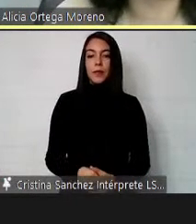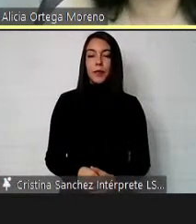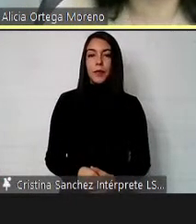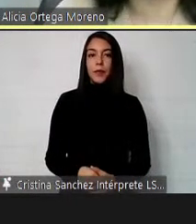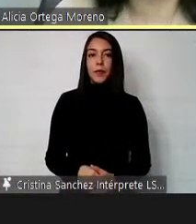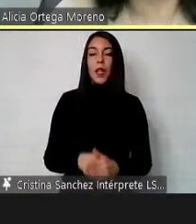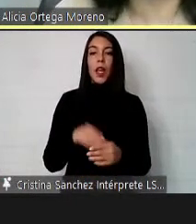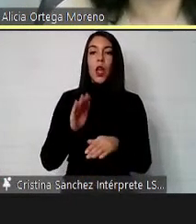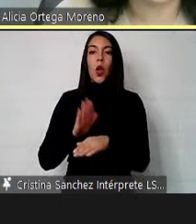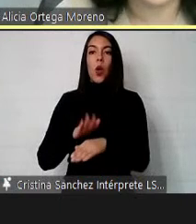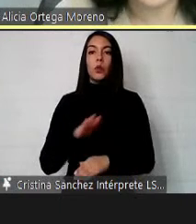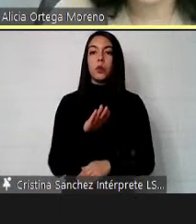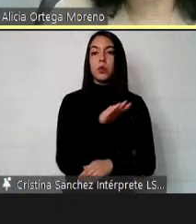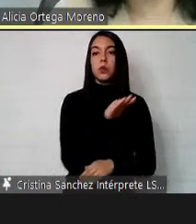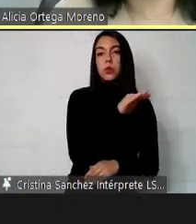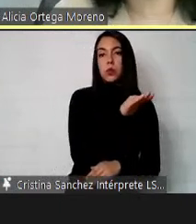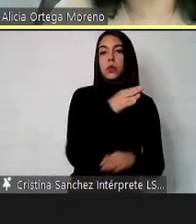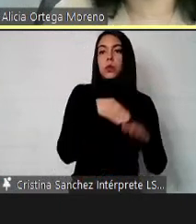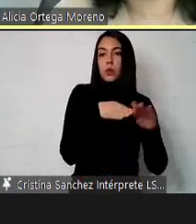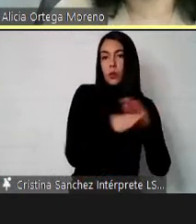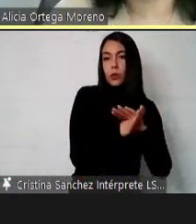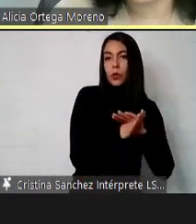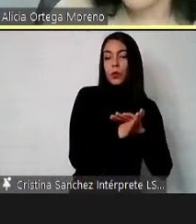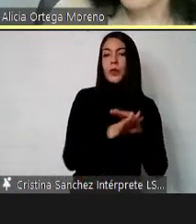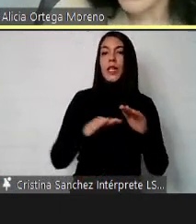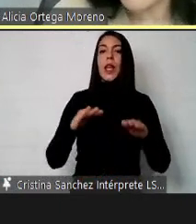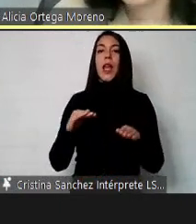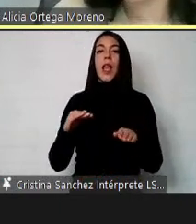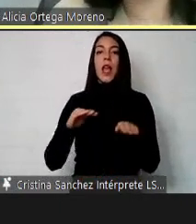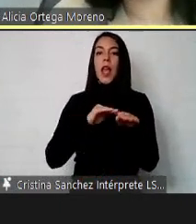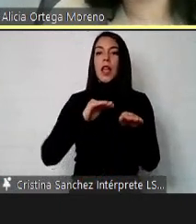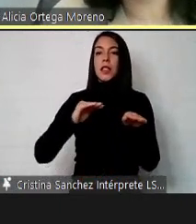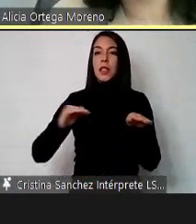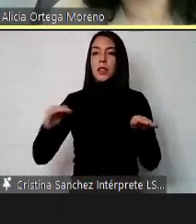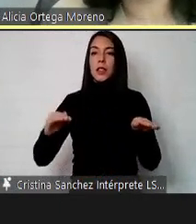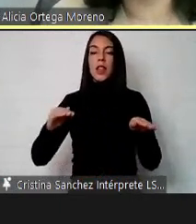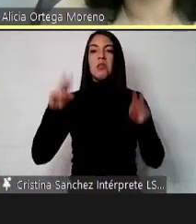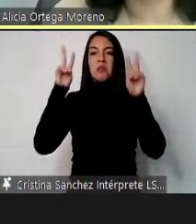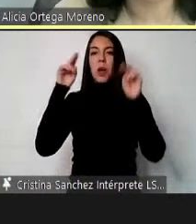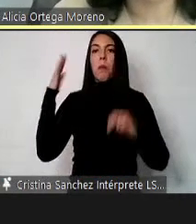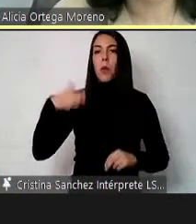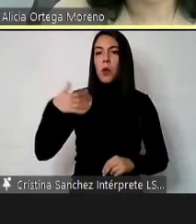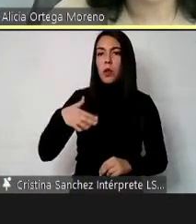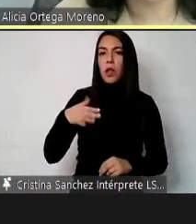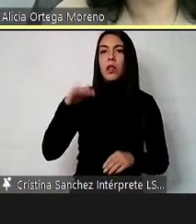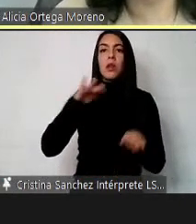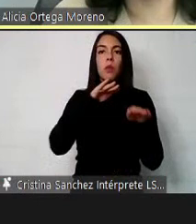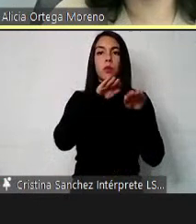Transporte accesible, los estacionamientos, como un tema importante. Los estacionamientos se establecen